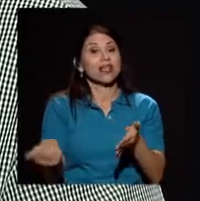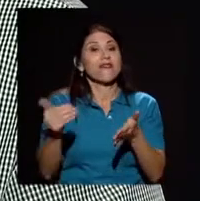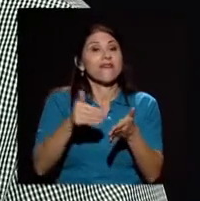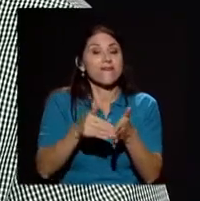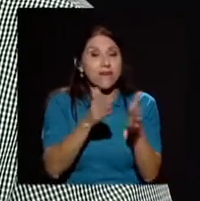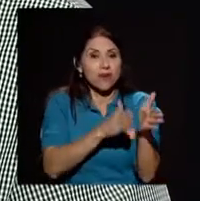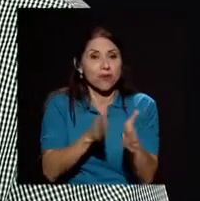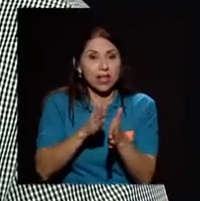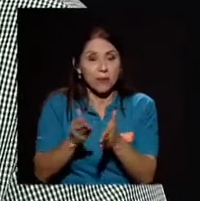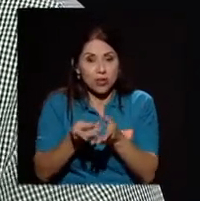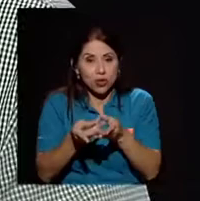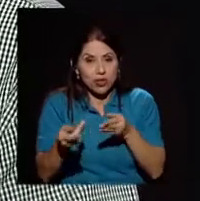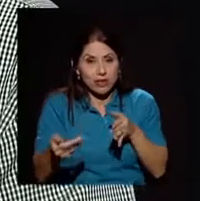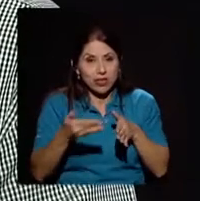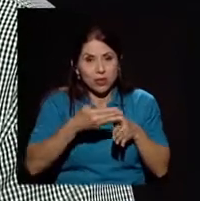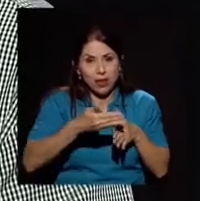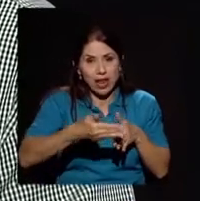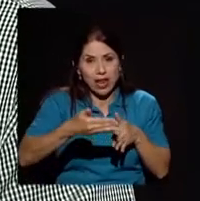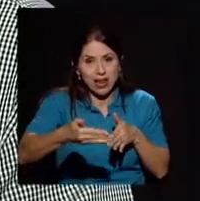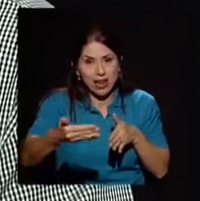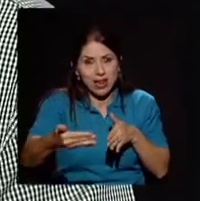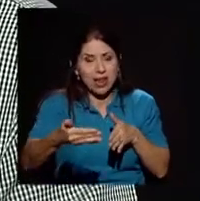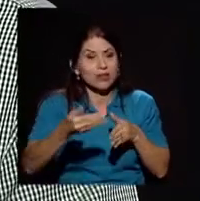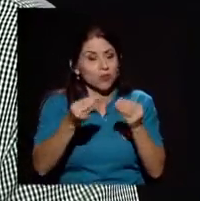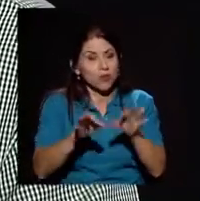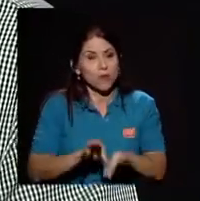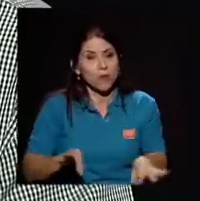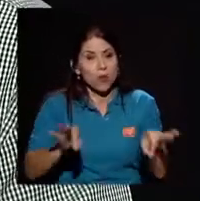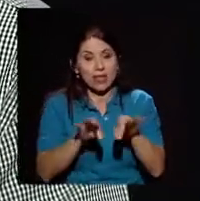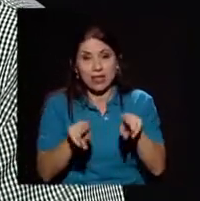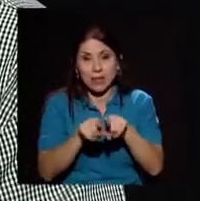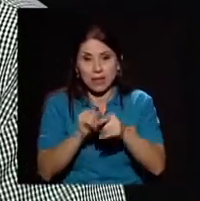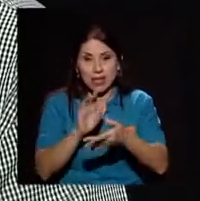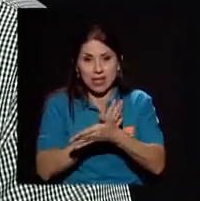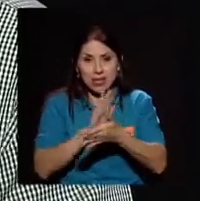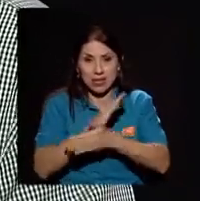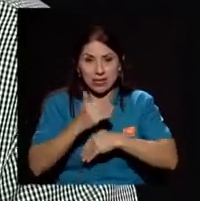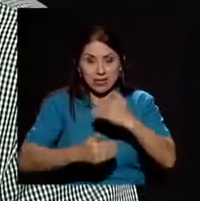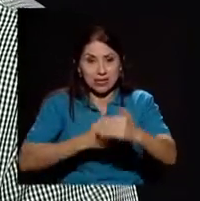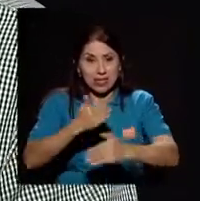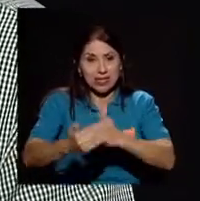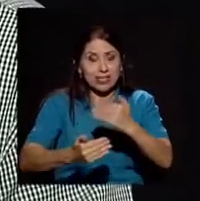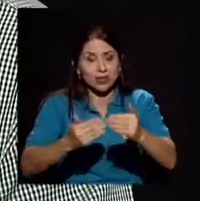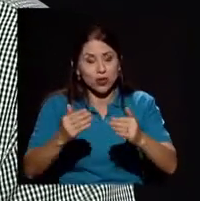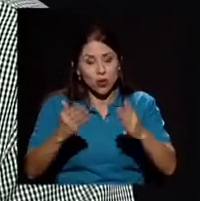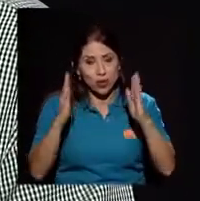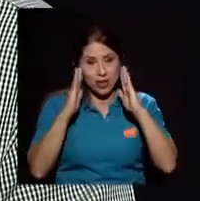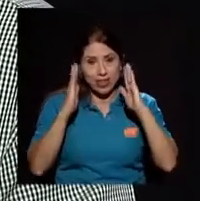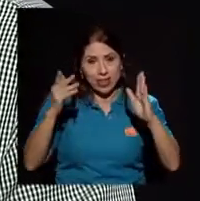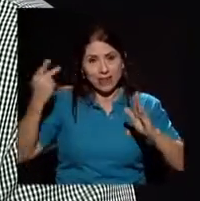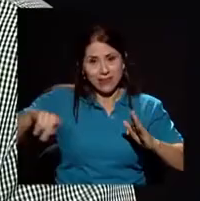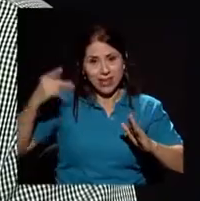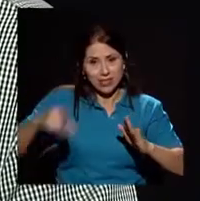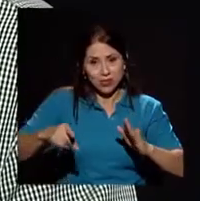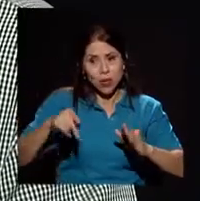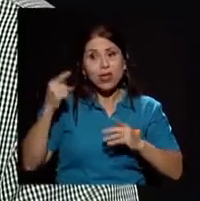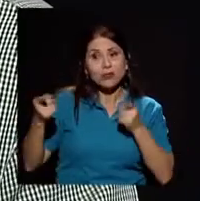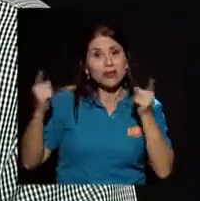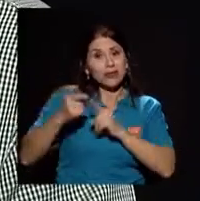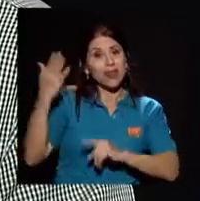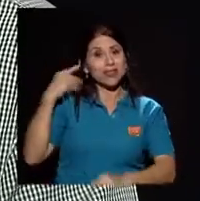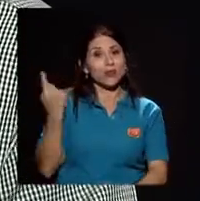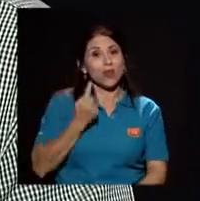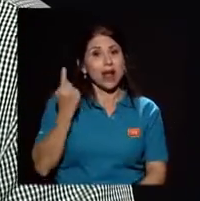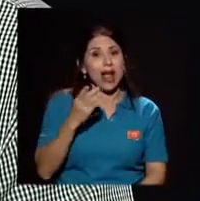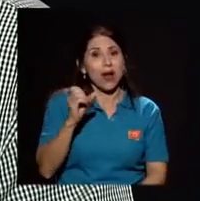y la gestión del riesgo que es lo que justamente nos develó NEI nos develó el huracán Oto esa falta